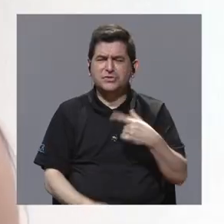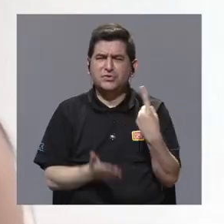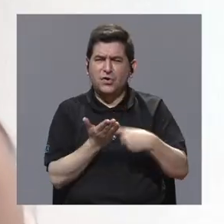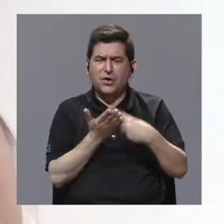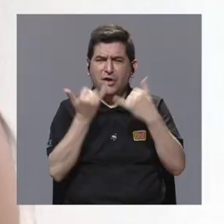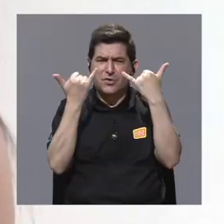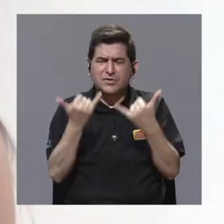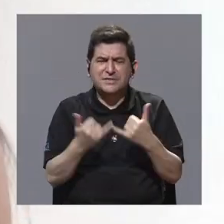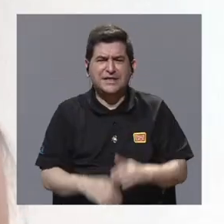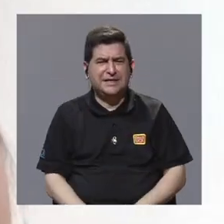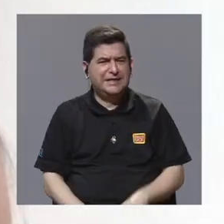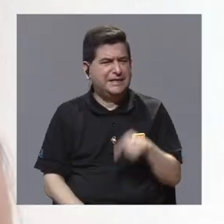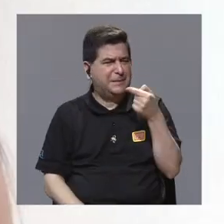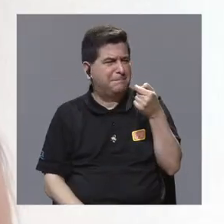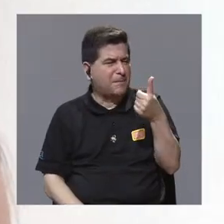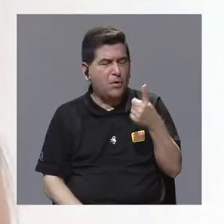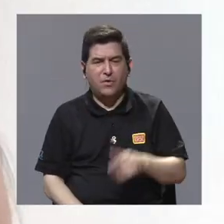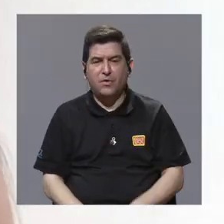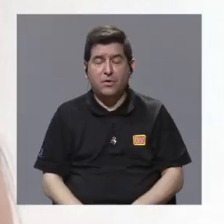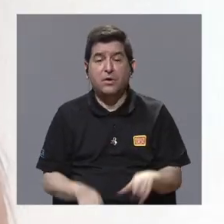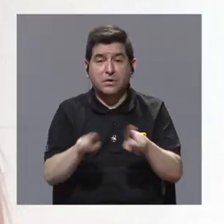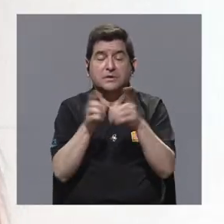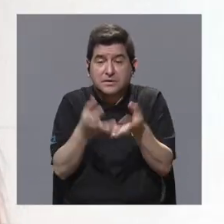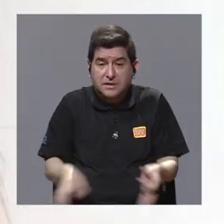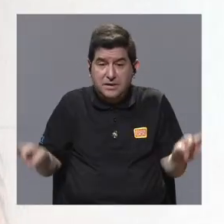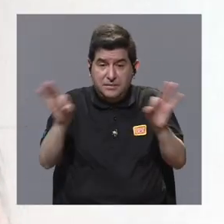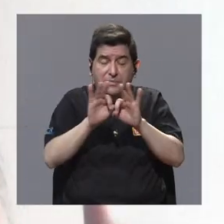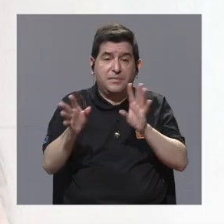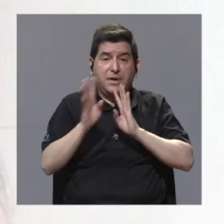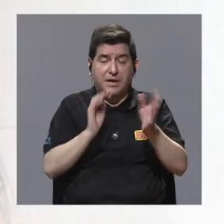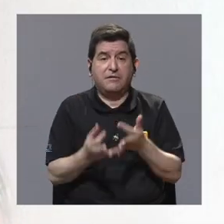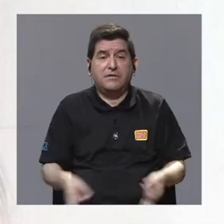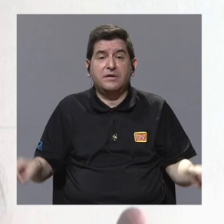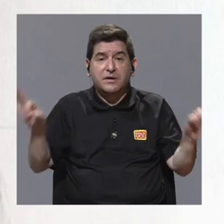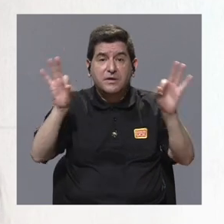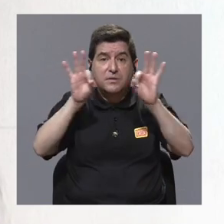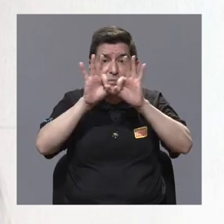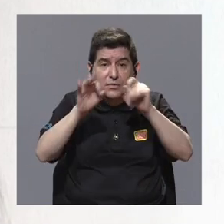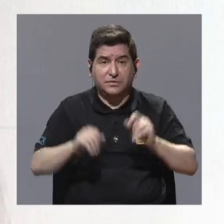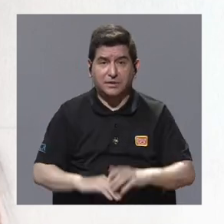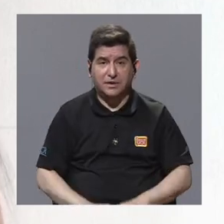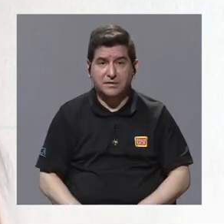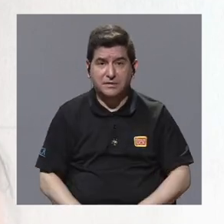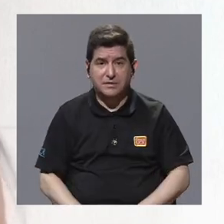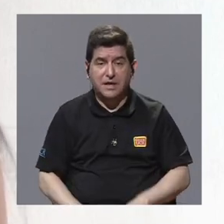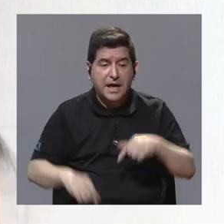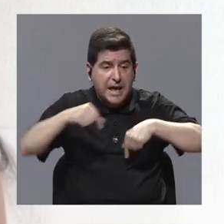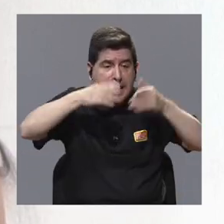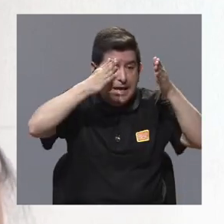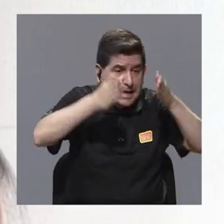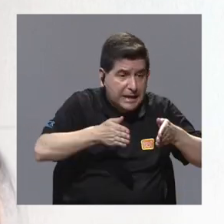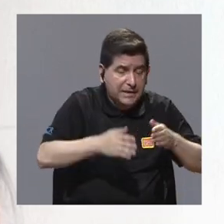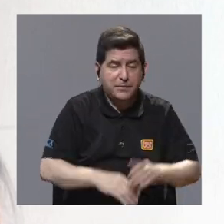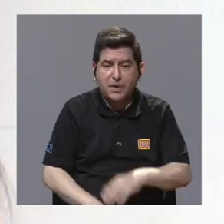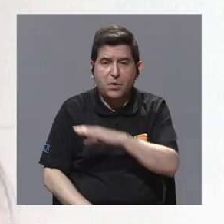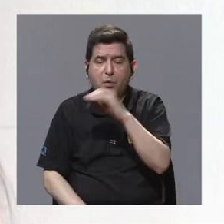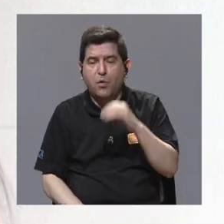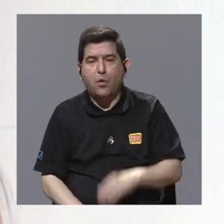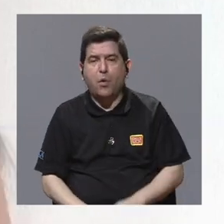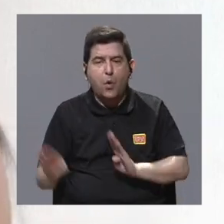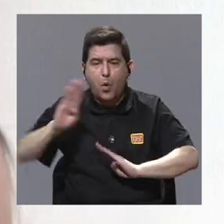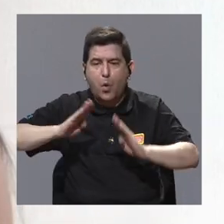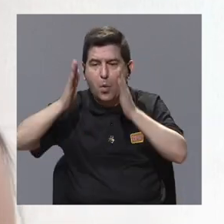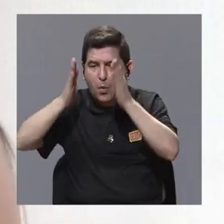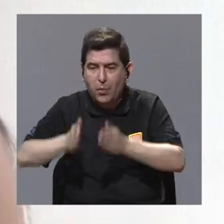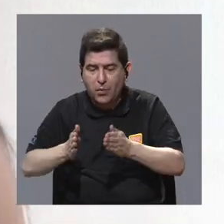Y yo creo que esa discusión ya se quedó corta. Es muy importante que también comencemos a hablar de la importancia de que un químico, de que